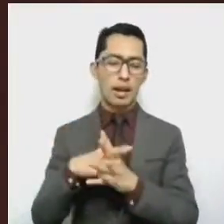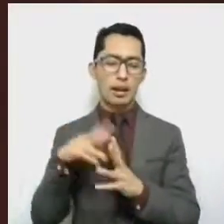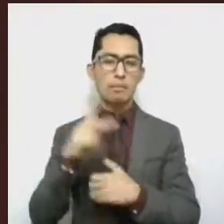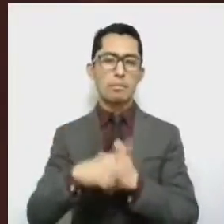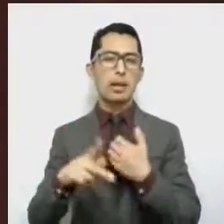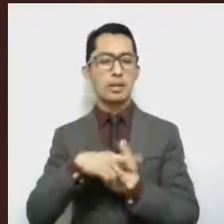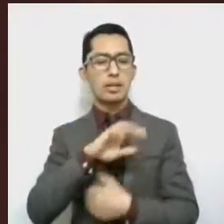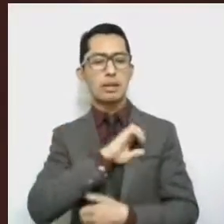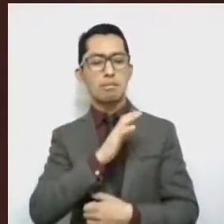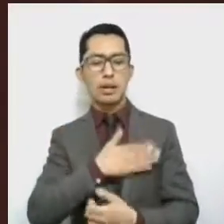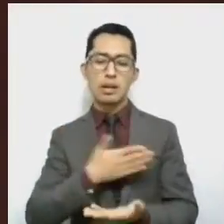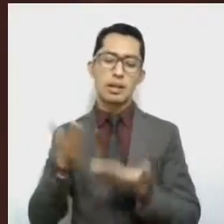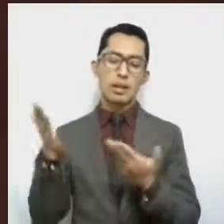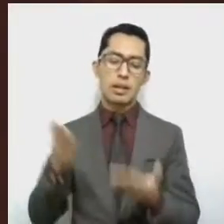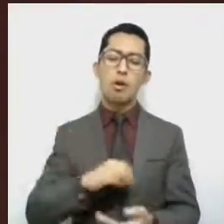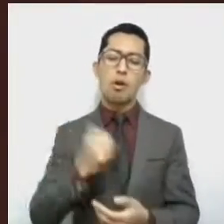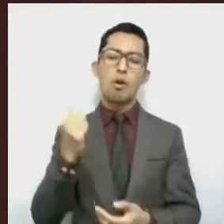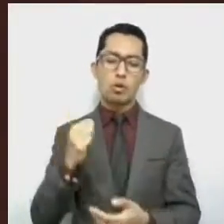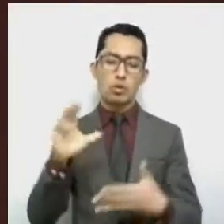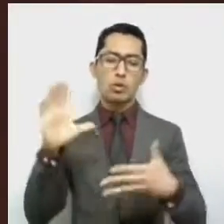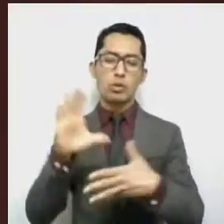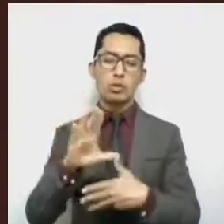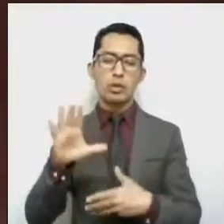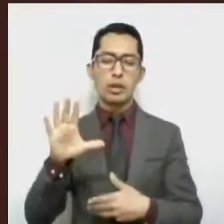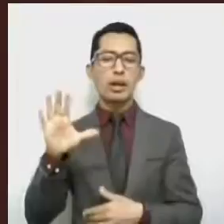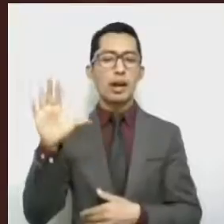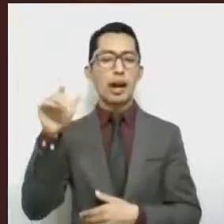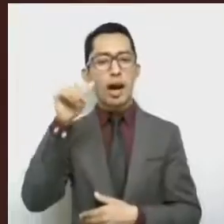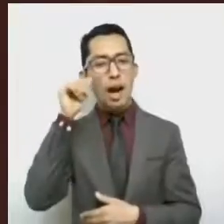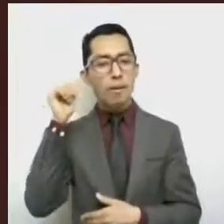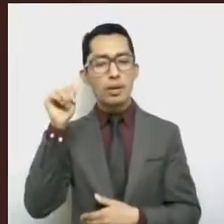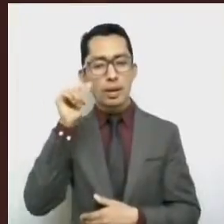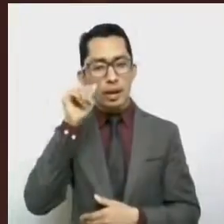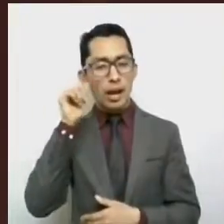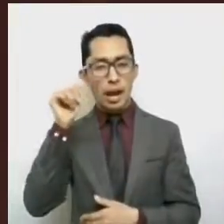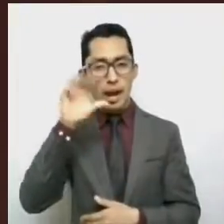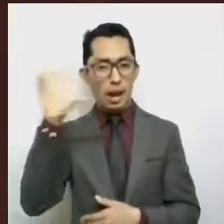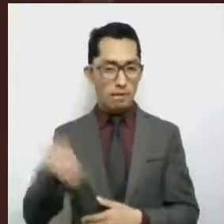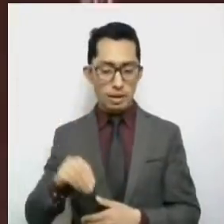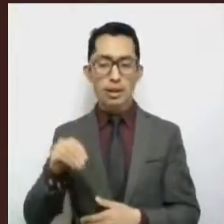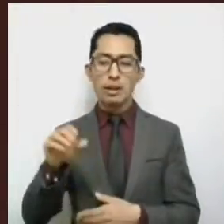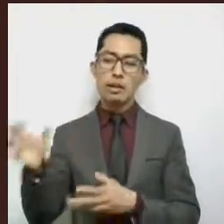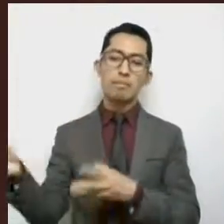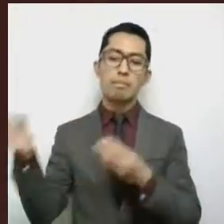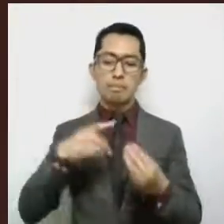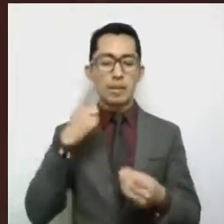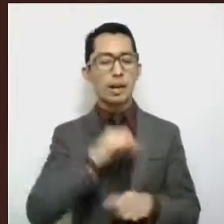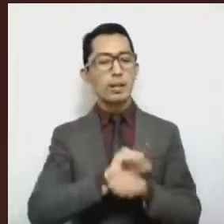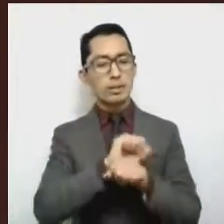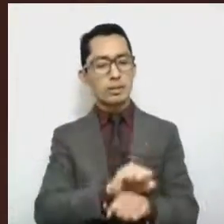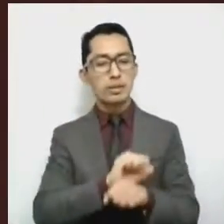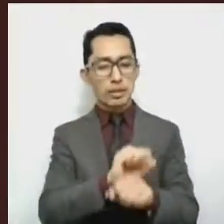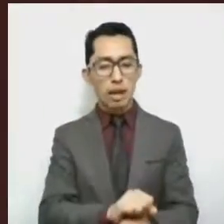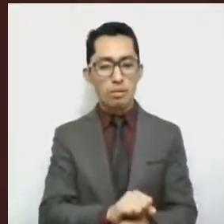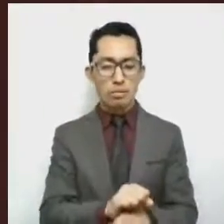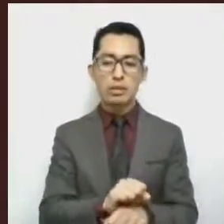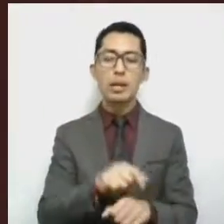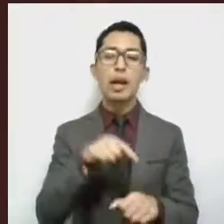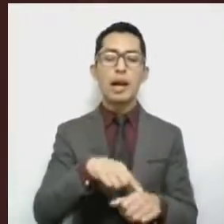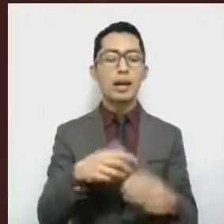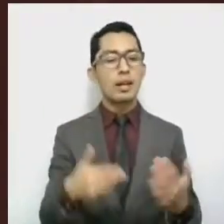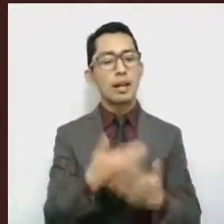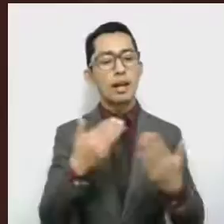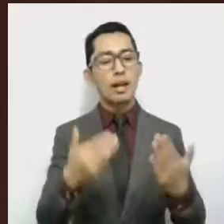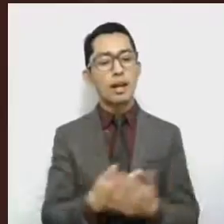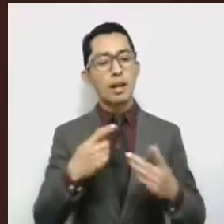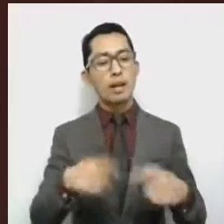consigo personas del continente africano para utilizarlos como esclavos. Hoy día, los descendientes de aquellos esclavos son quienes conforman la población